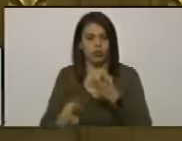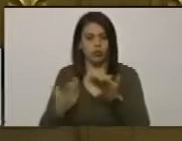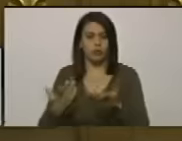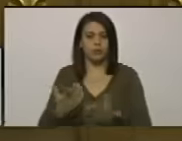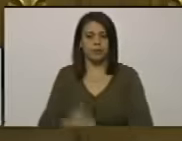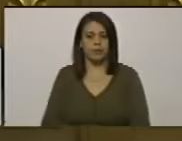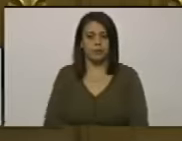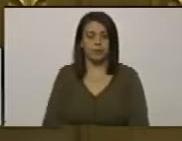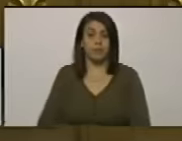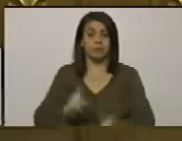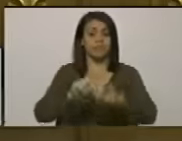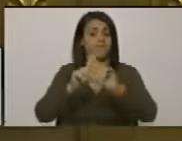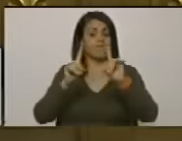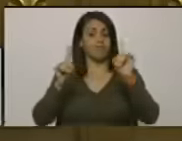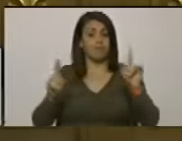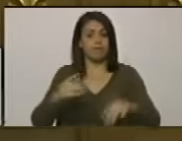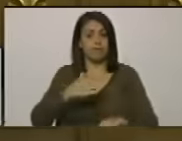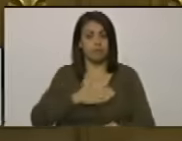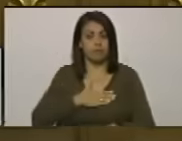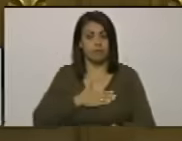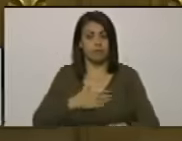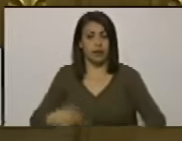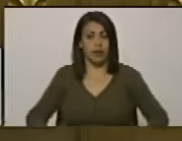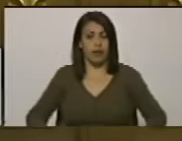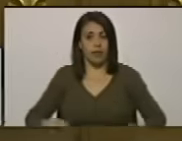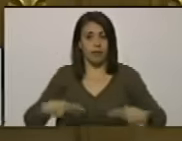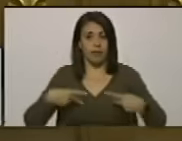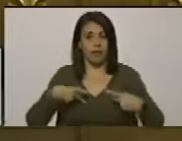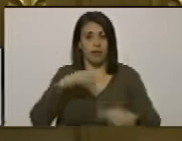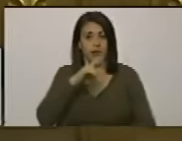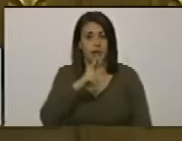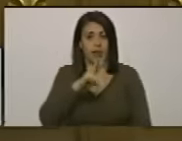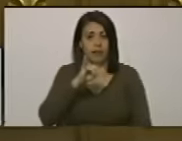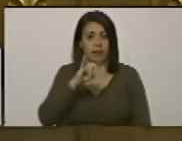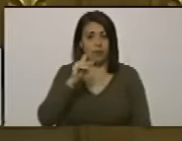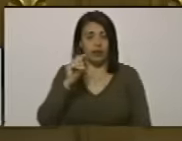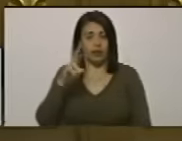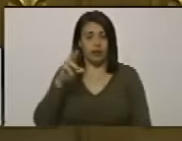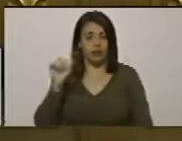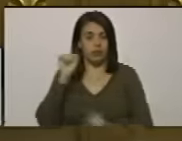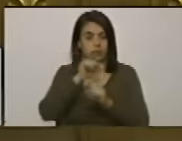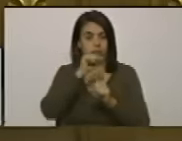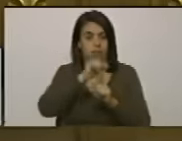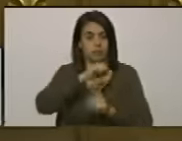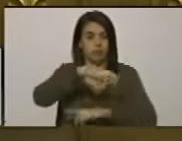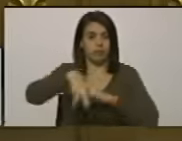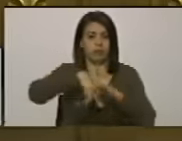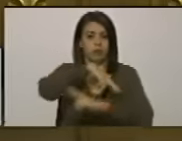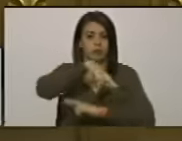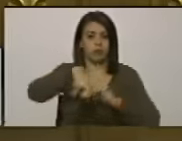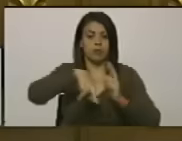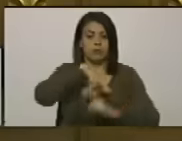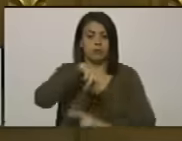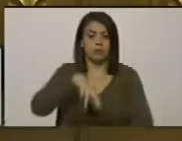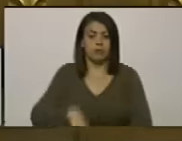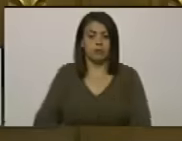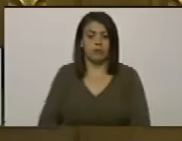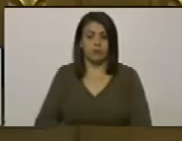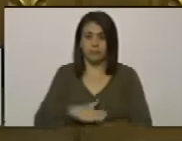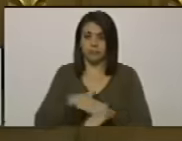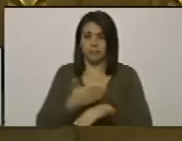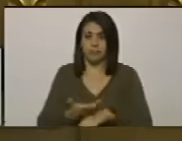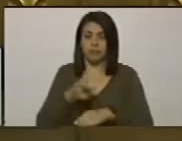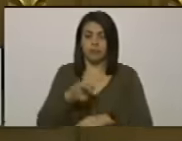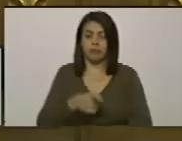pero para mí bueno la vida de Víctor Hugo está vinculada a la lucha revolucionaria porque